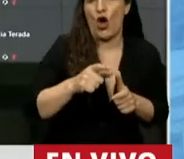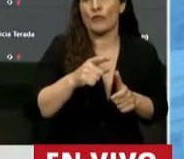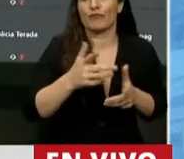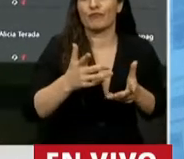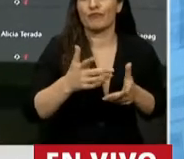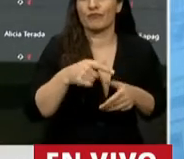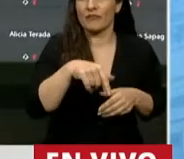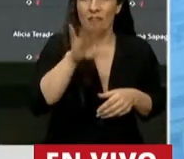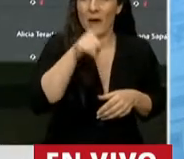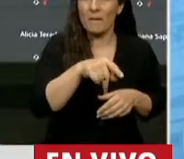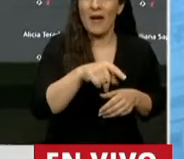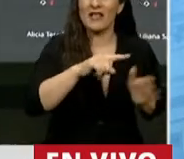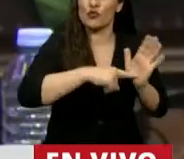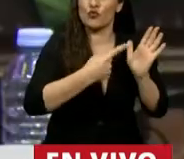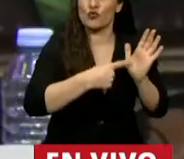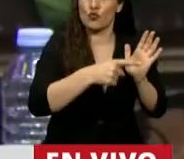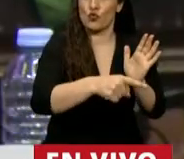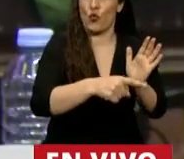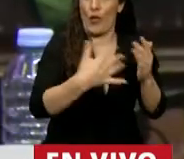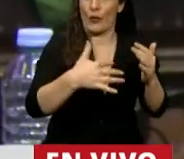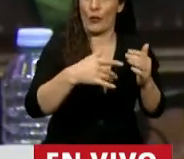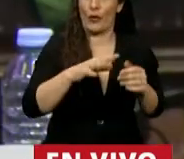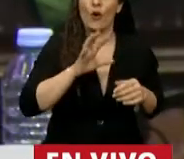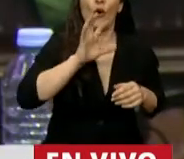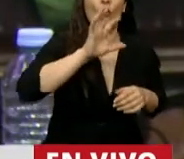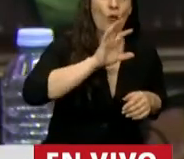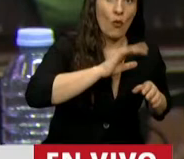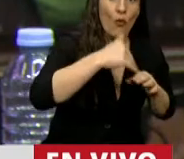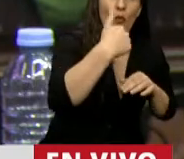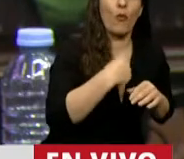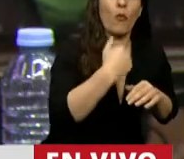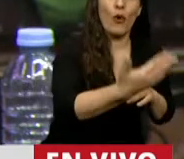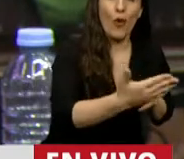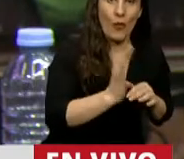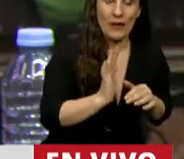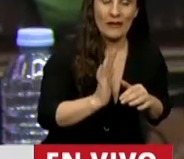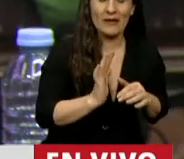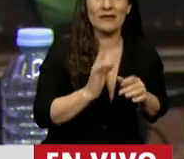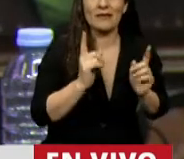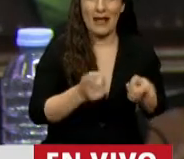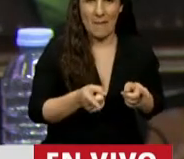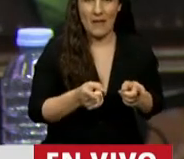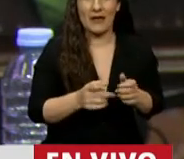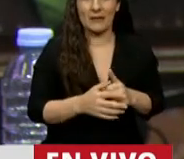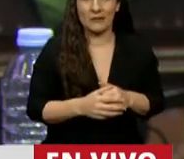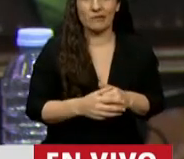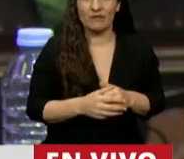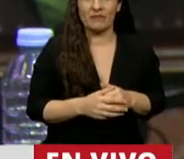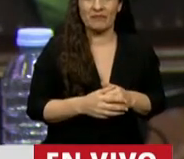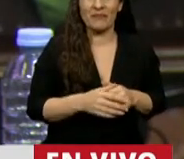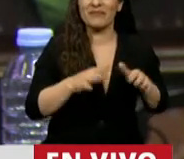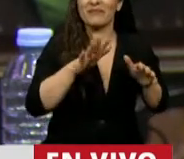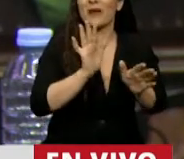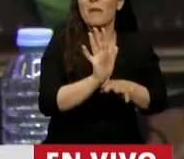integrantes de la Ciudad Autónoma de Buenos Aires y del Gran Buenos Aires, o lo que es lo mismo, hablar del AMBA.